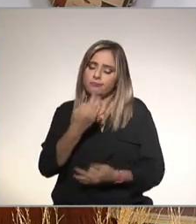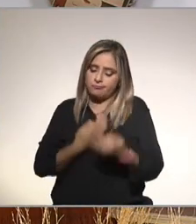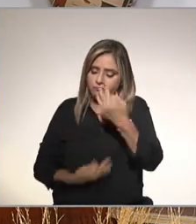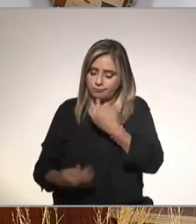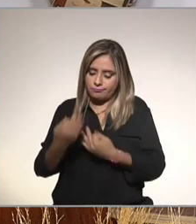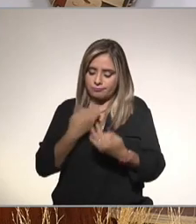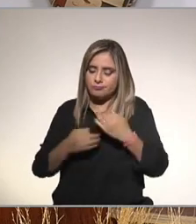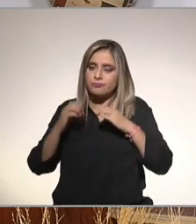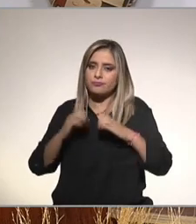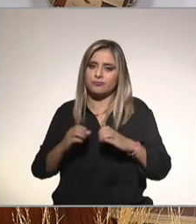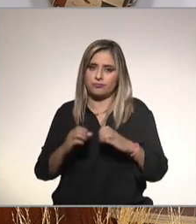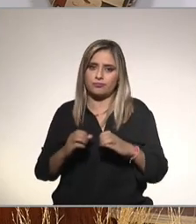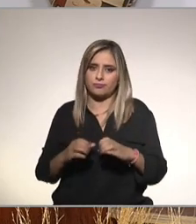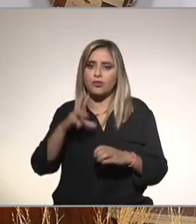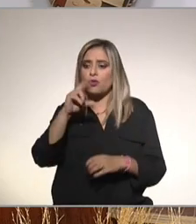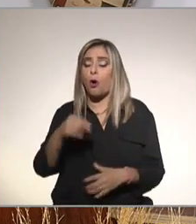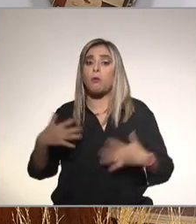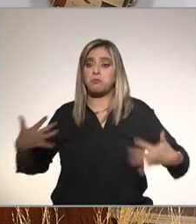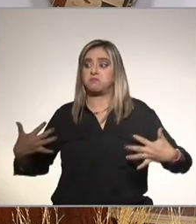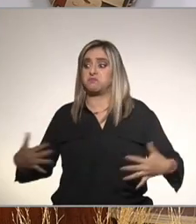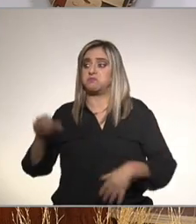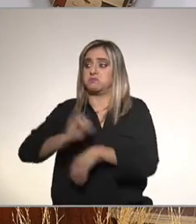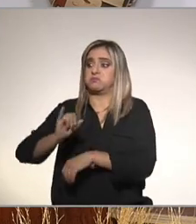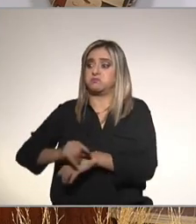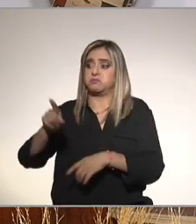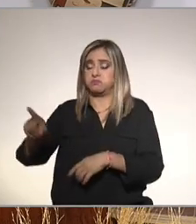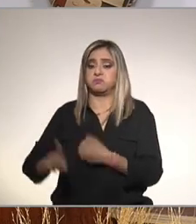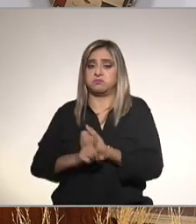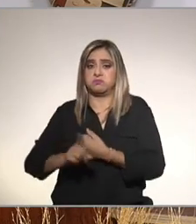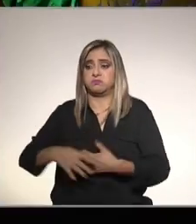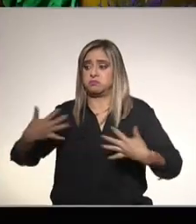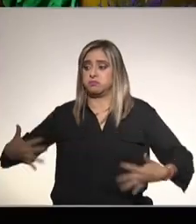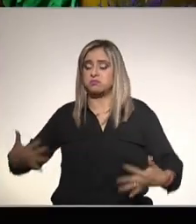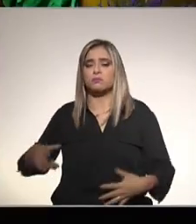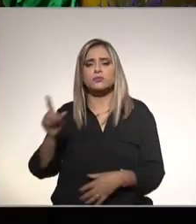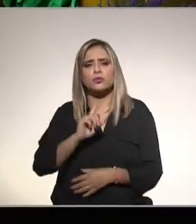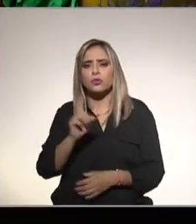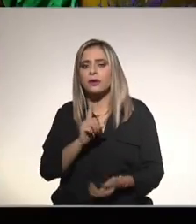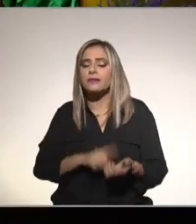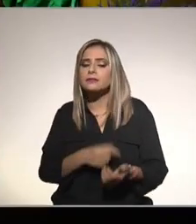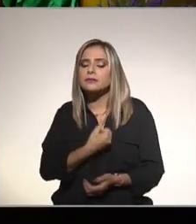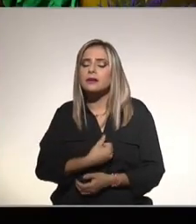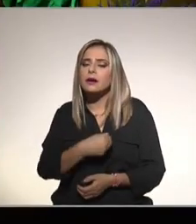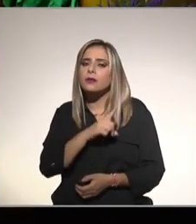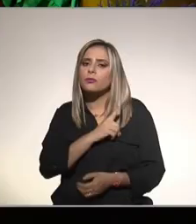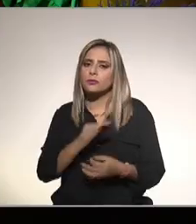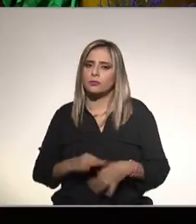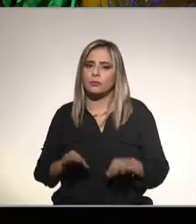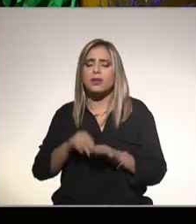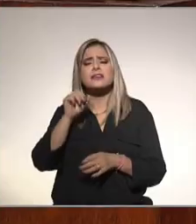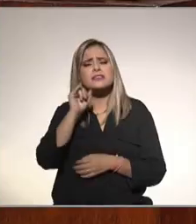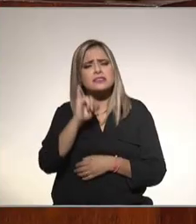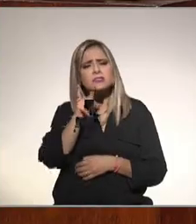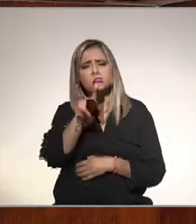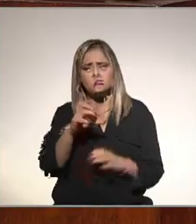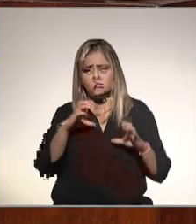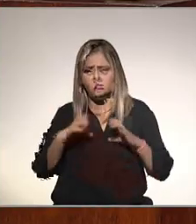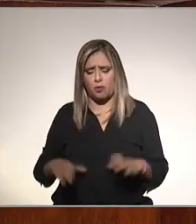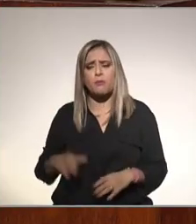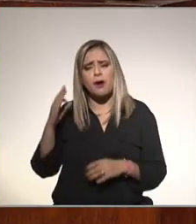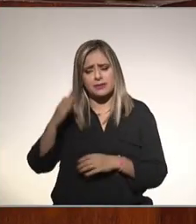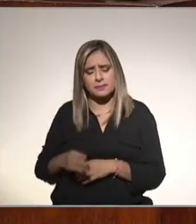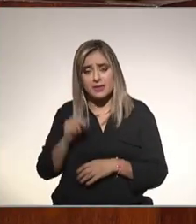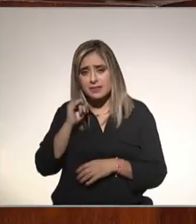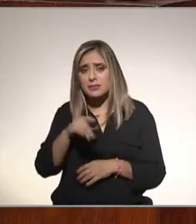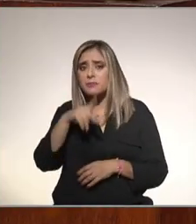te a cuidarte no es por cómo te veas ¿qué opinas doctor? totalmente de acuerdo acepta tu cuerpo pero cuídalo